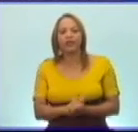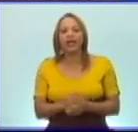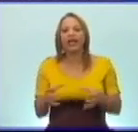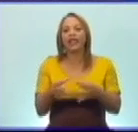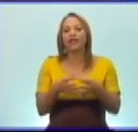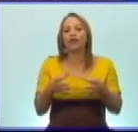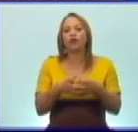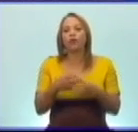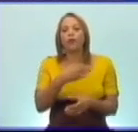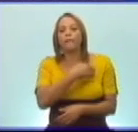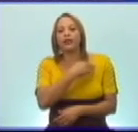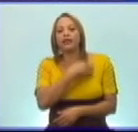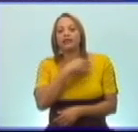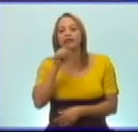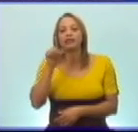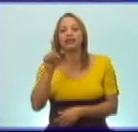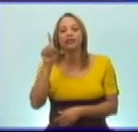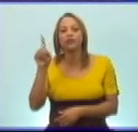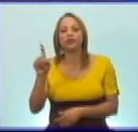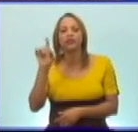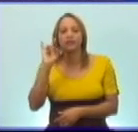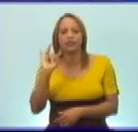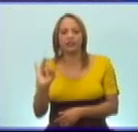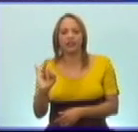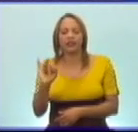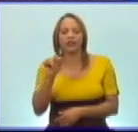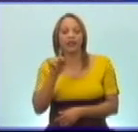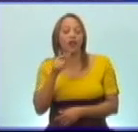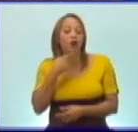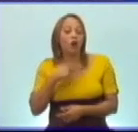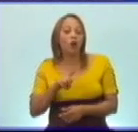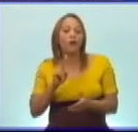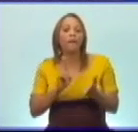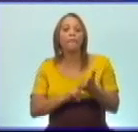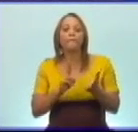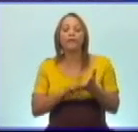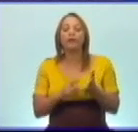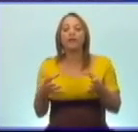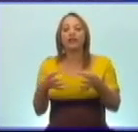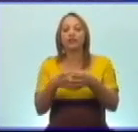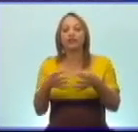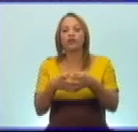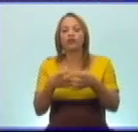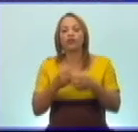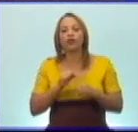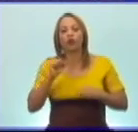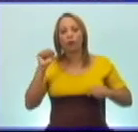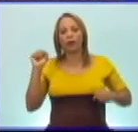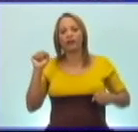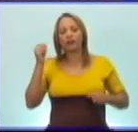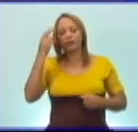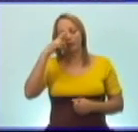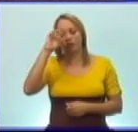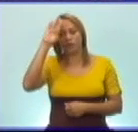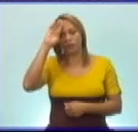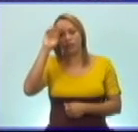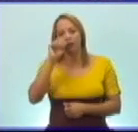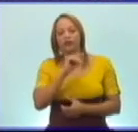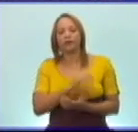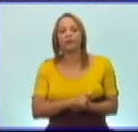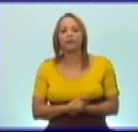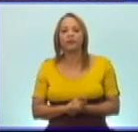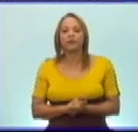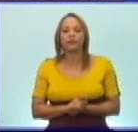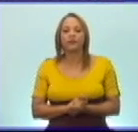Milicias 117. Y hoy es miembro de la Asociación de Combatientes de la Revolución Cubana.